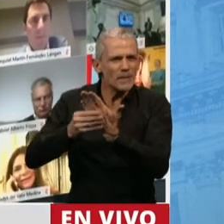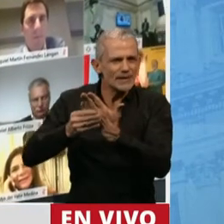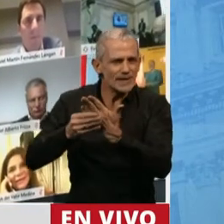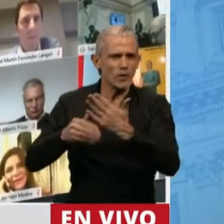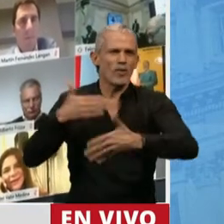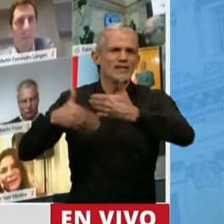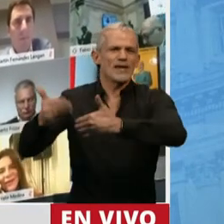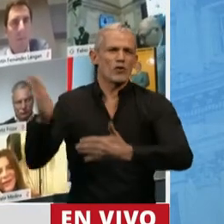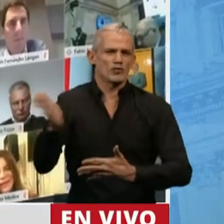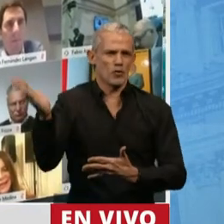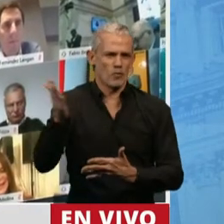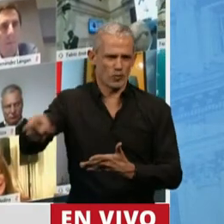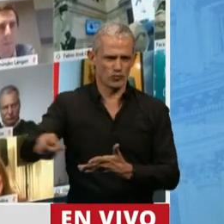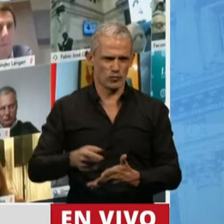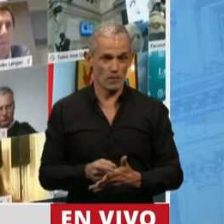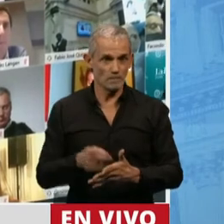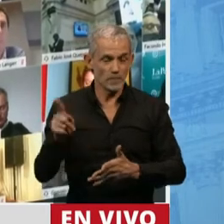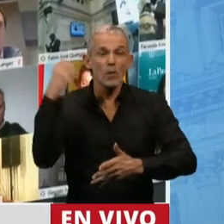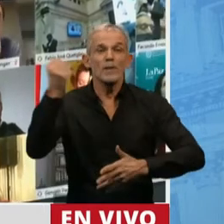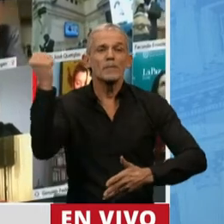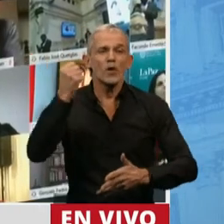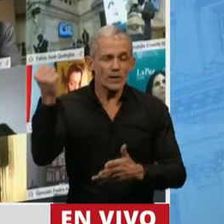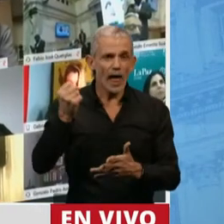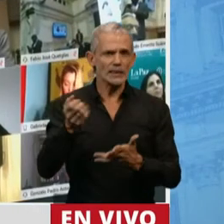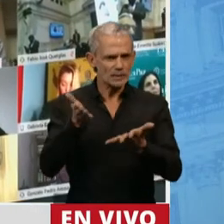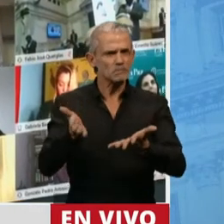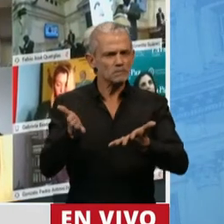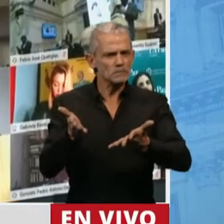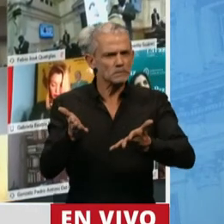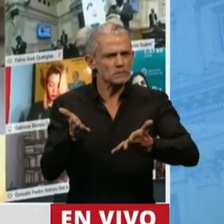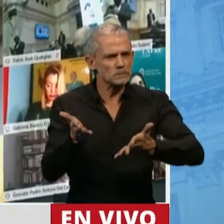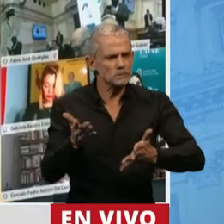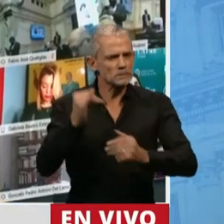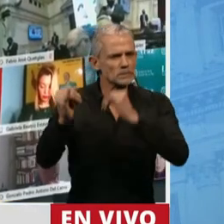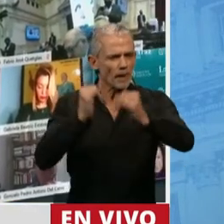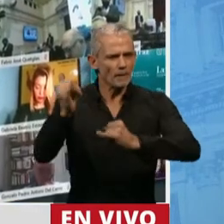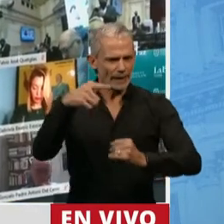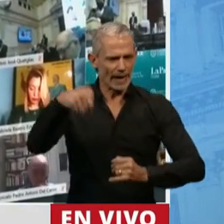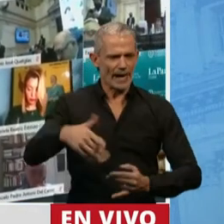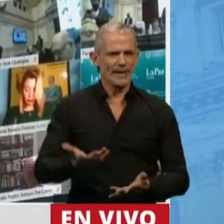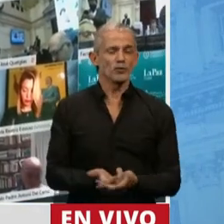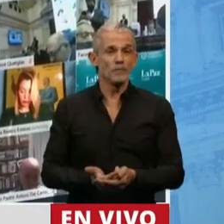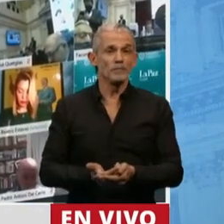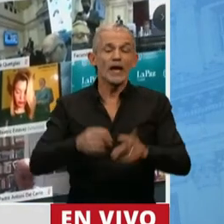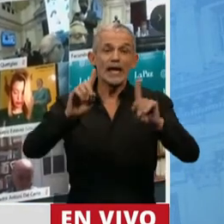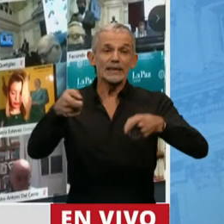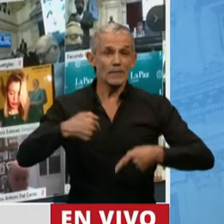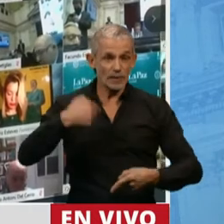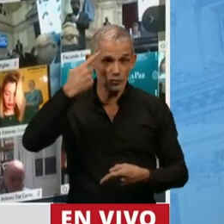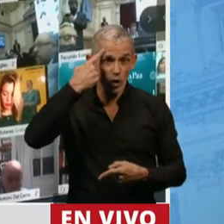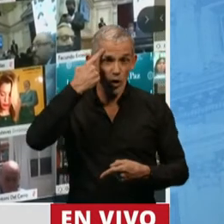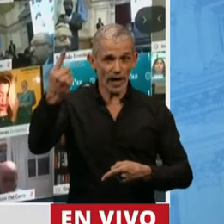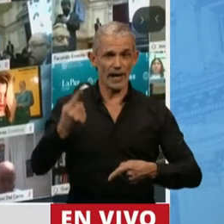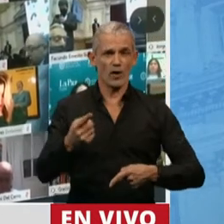Productivo. Me parece que es muy importante resaltar esto, señora Presidenta, en este momento. Creo, sinceramente, que estamos